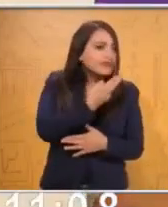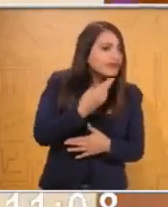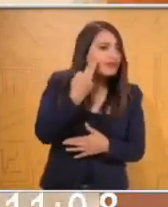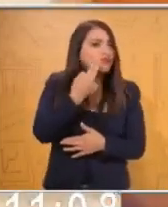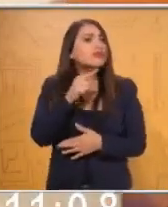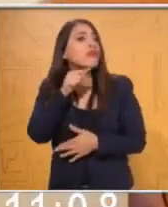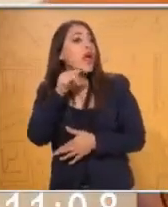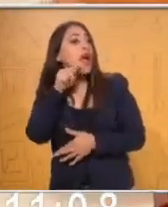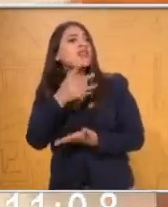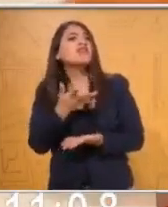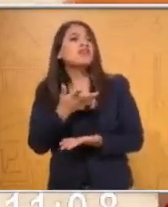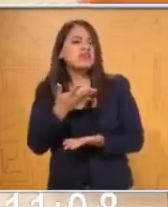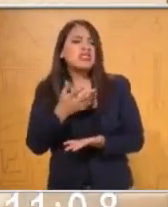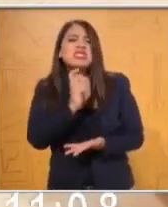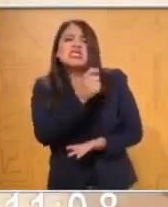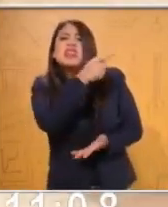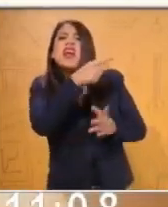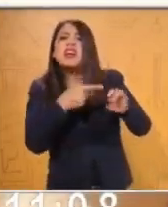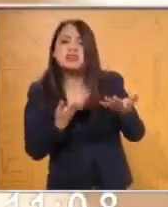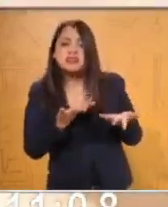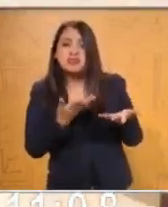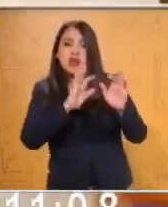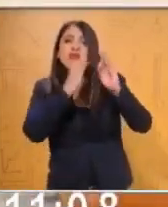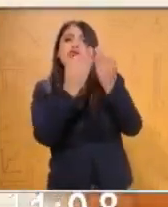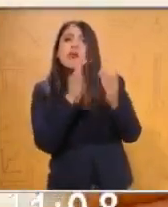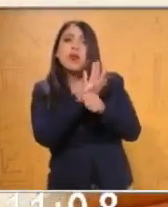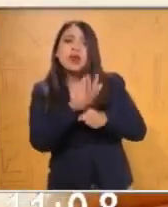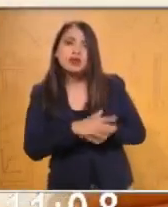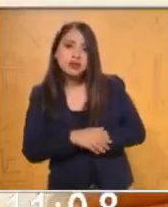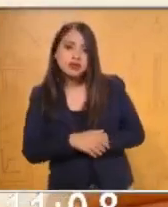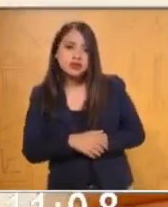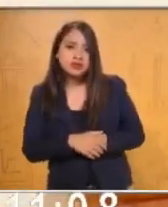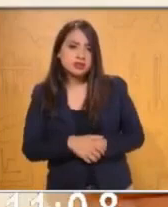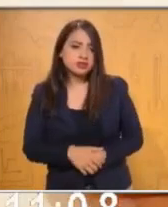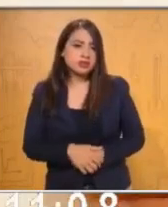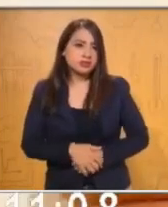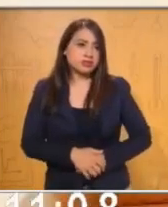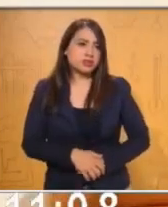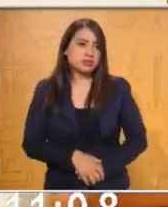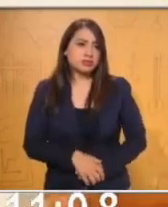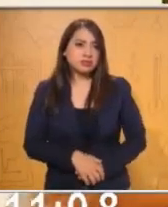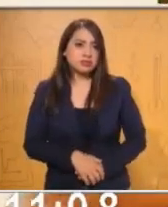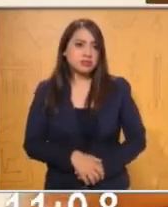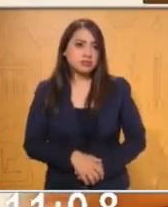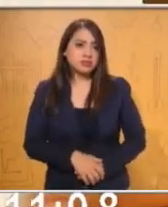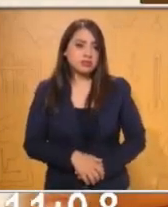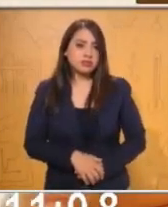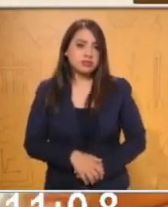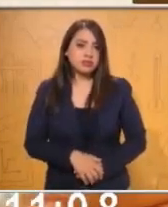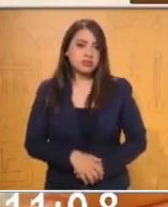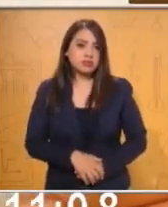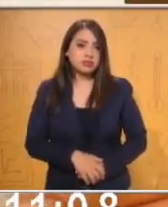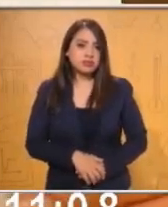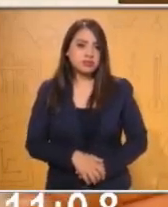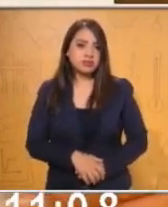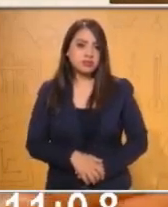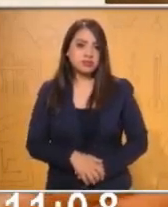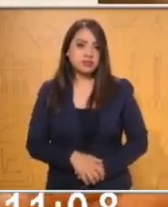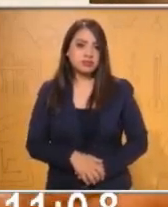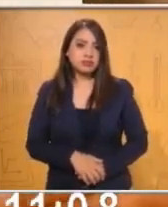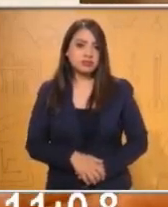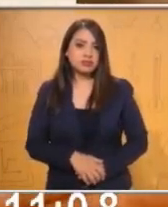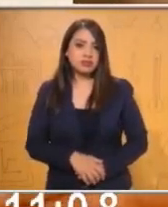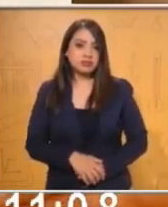tenemos, ¿qué figura geométrica es? ¡Ay! ¿Les dice, maestro? Así es. Es un